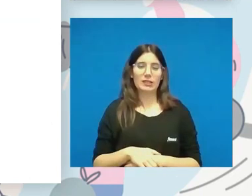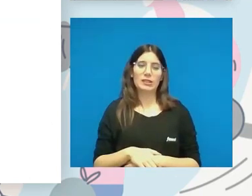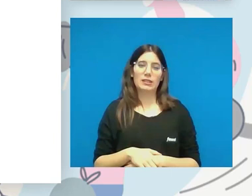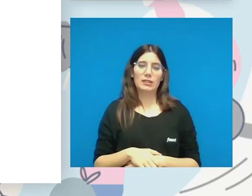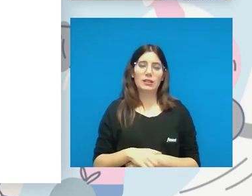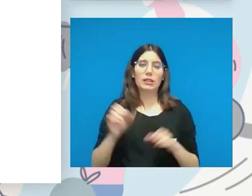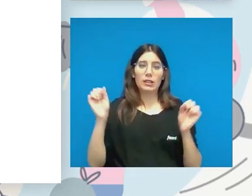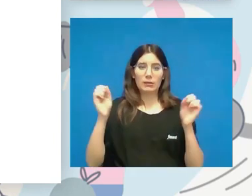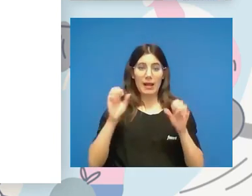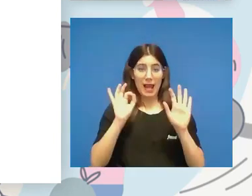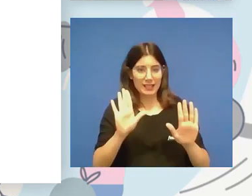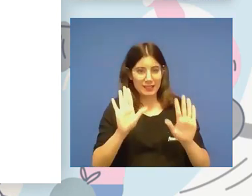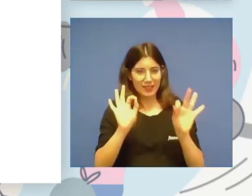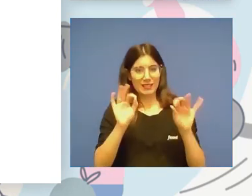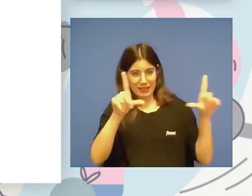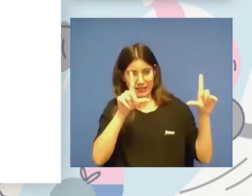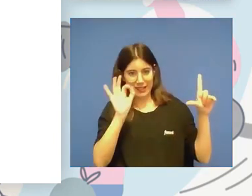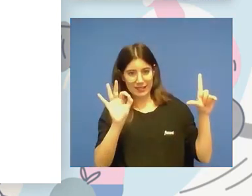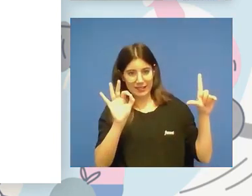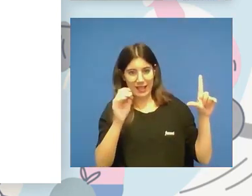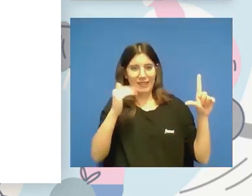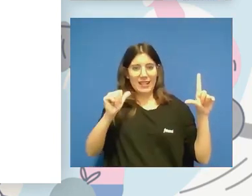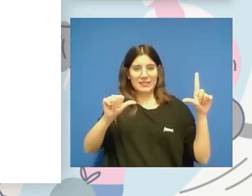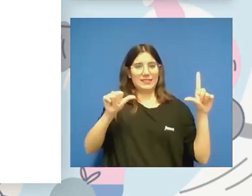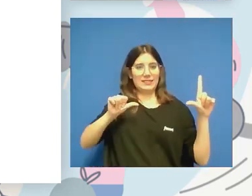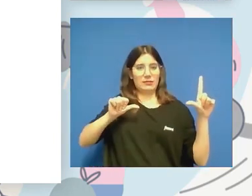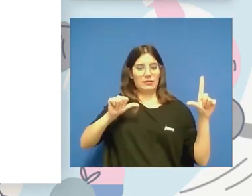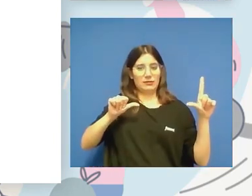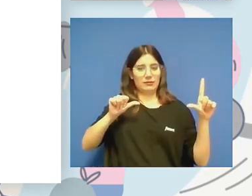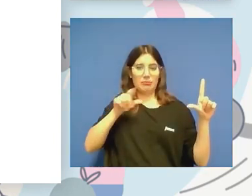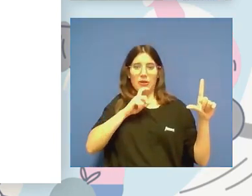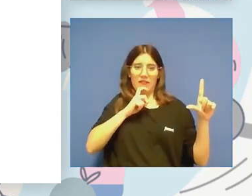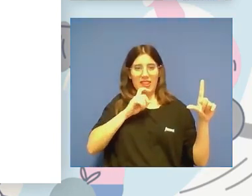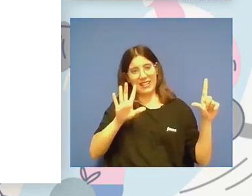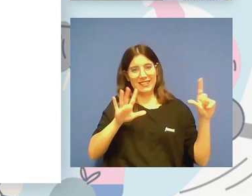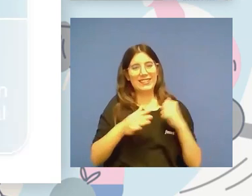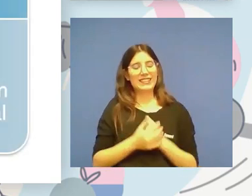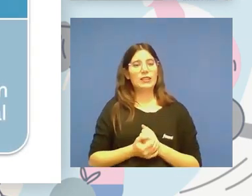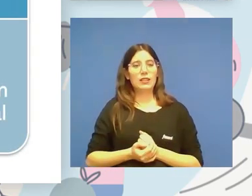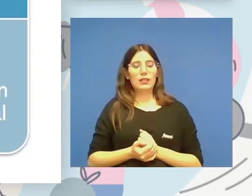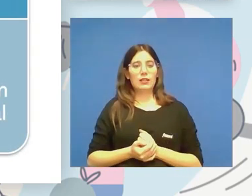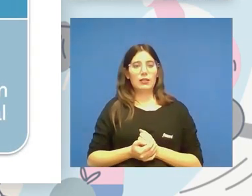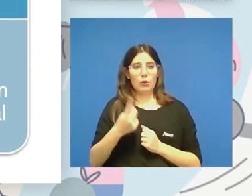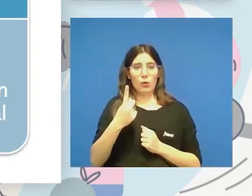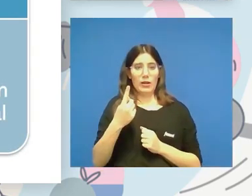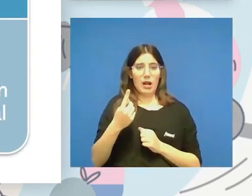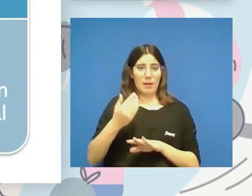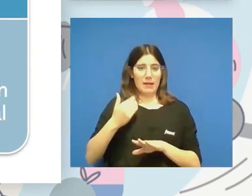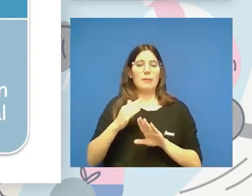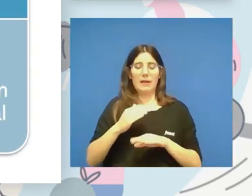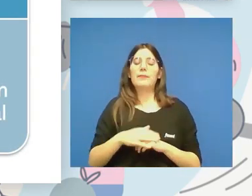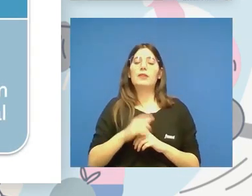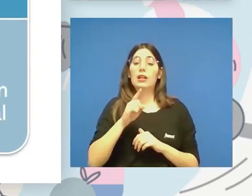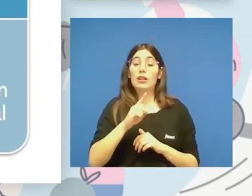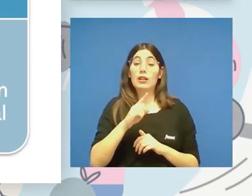Vale, quieto para, tira para atrás. Va a ser complicado esto. Una más, ahí. Bueno, en